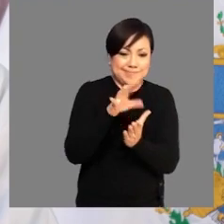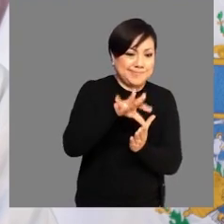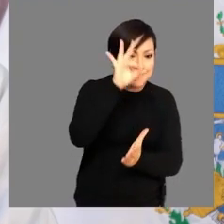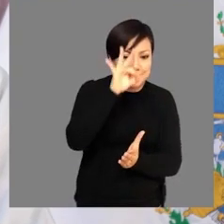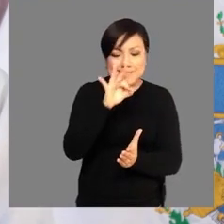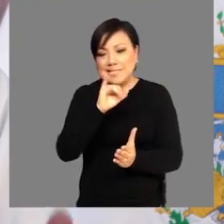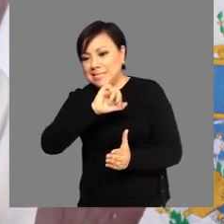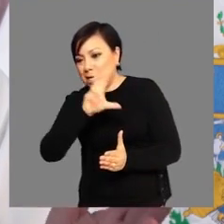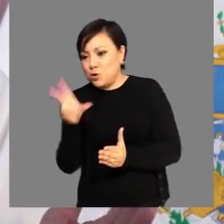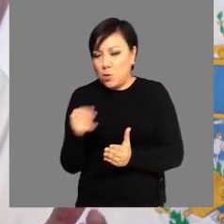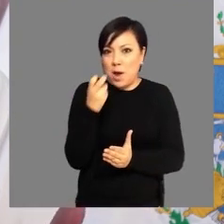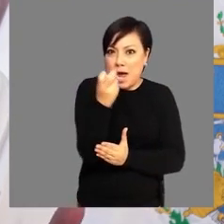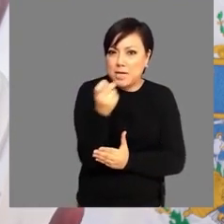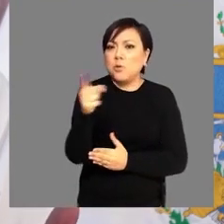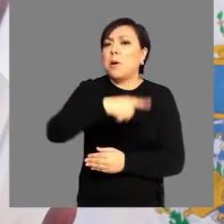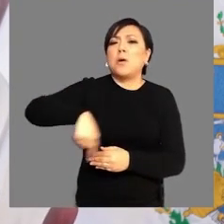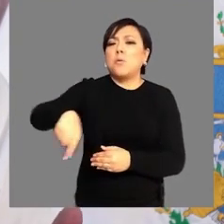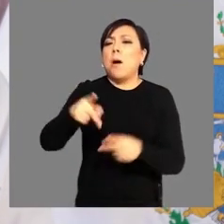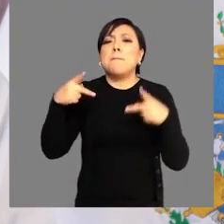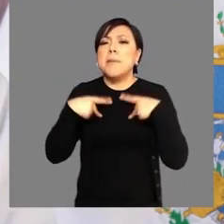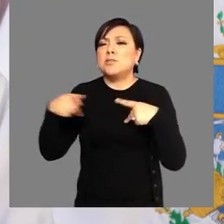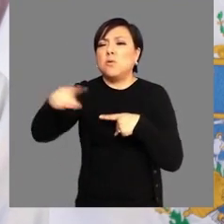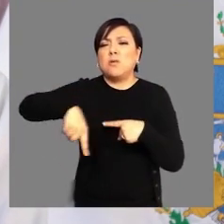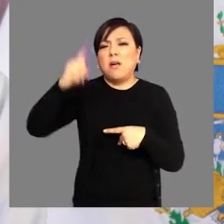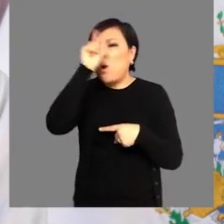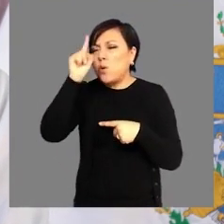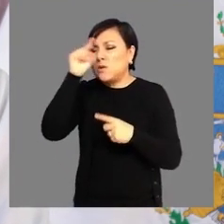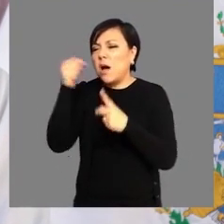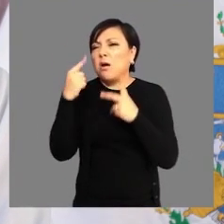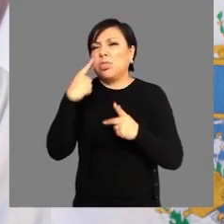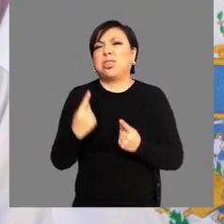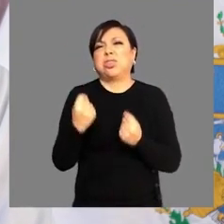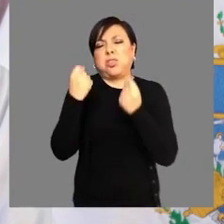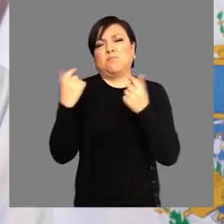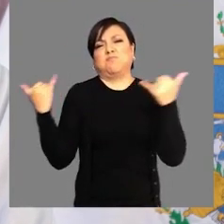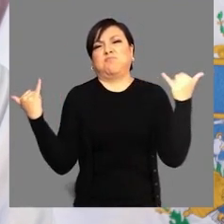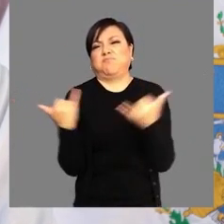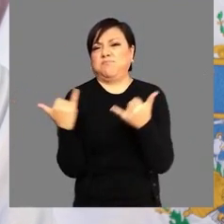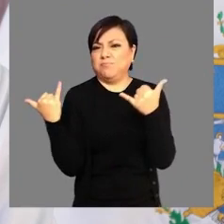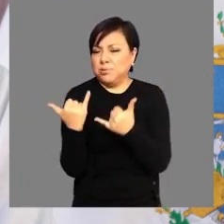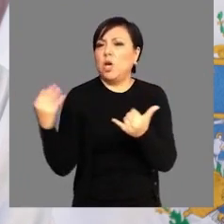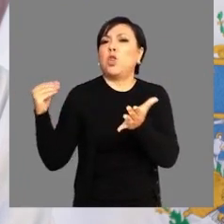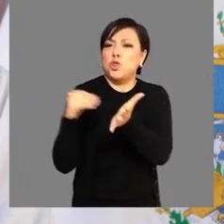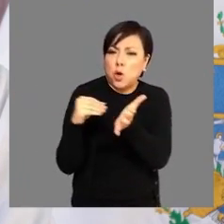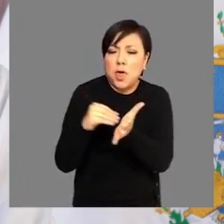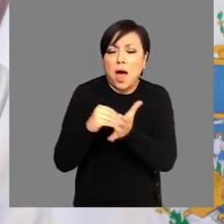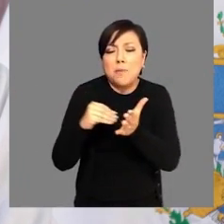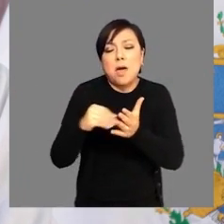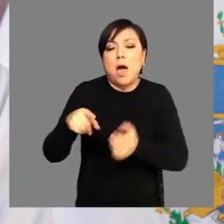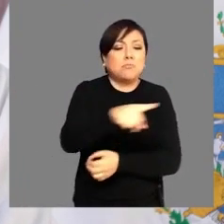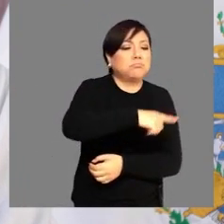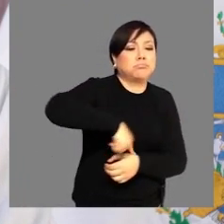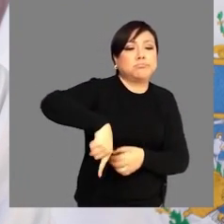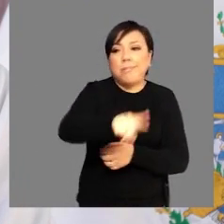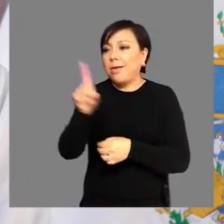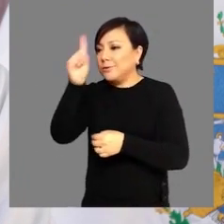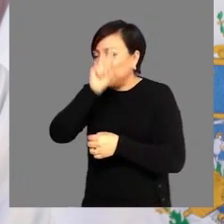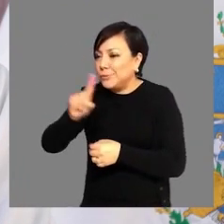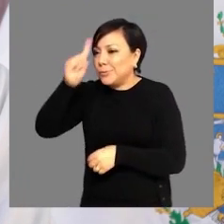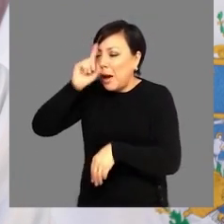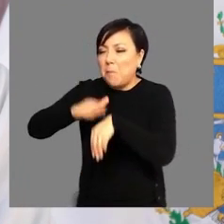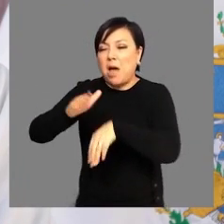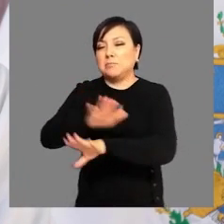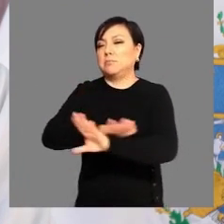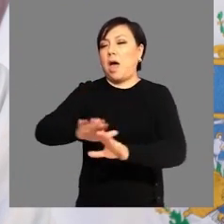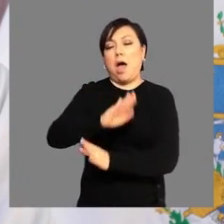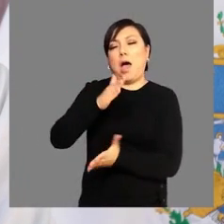obligados a escoger entre una u otra. Pero ha llegado el momento de dejar de luchar contra quienes no quieren entender, contra quienes se resisten a acatar las